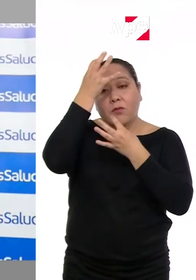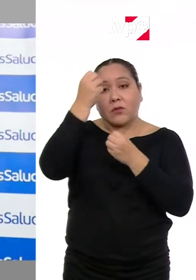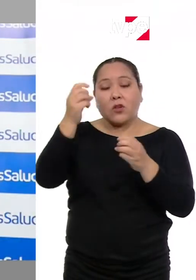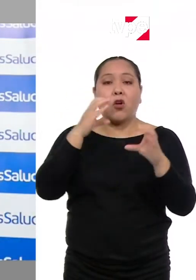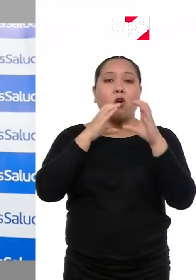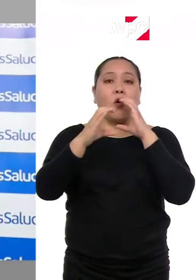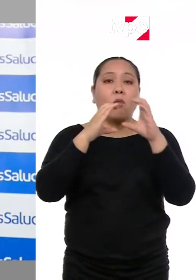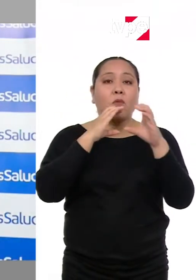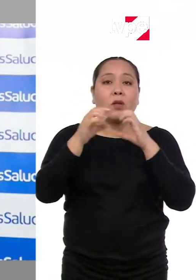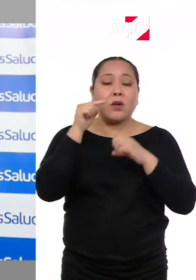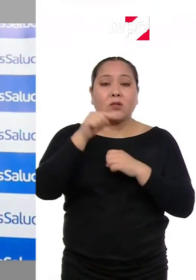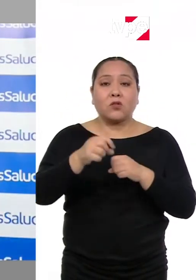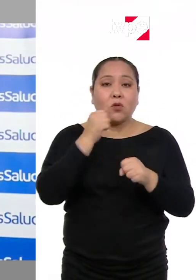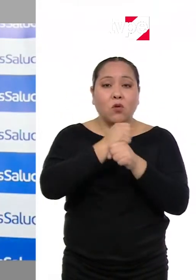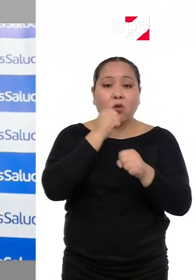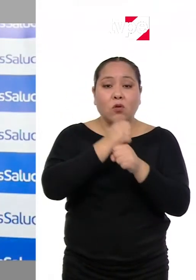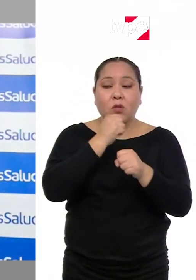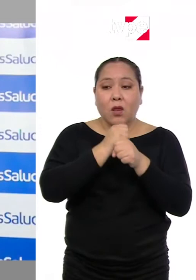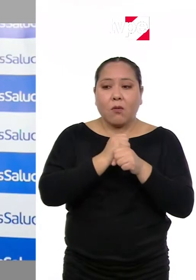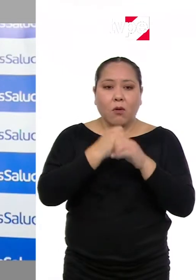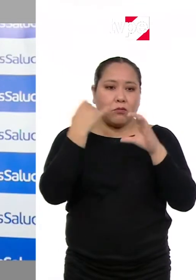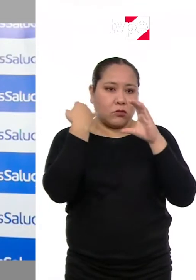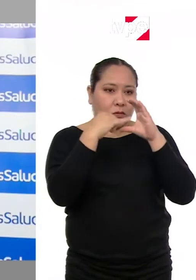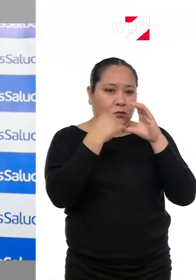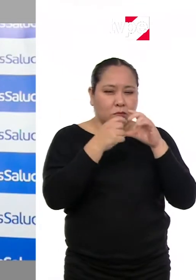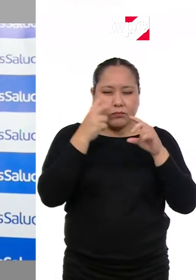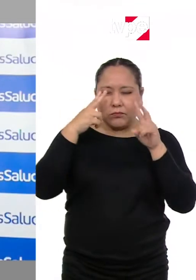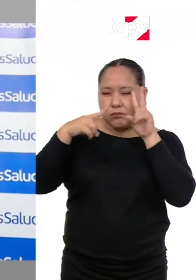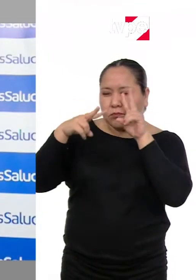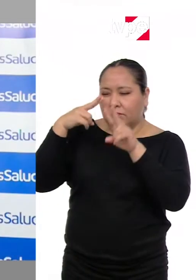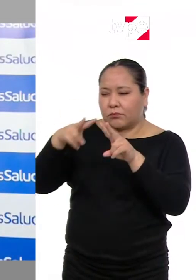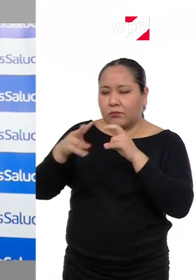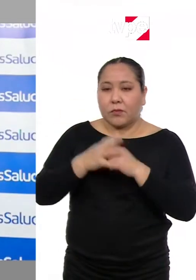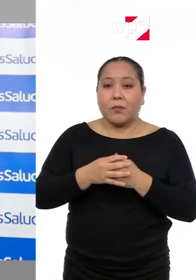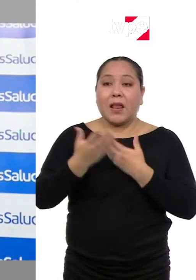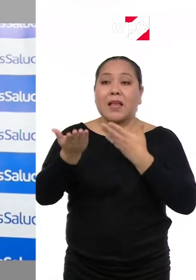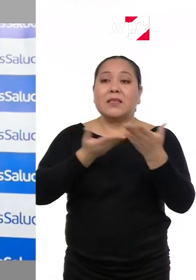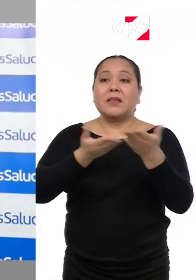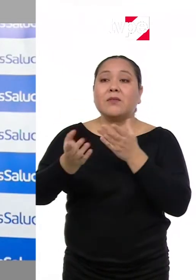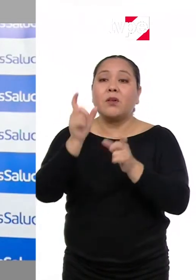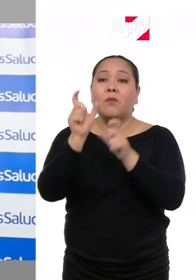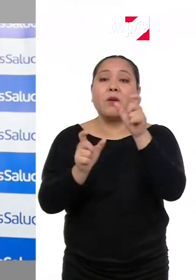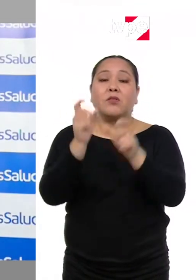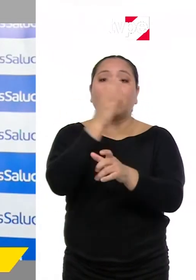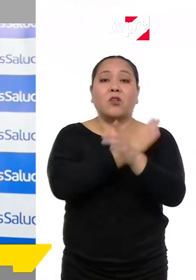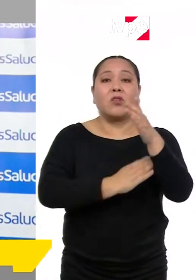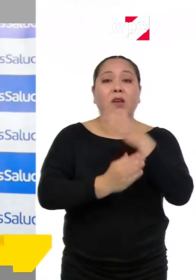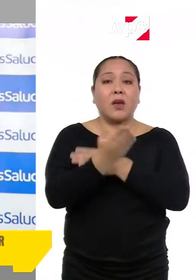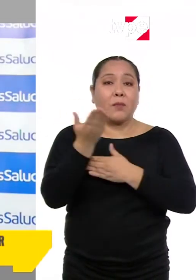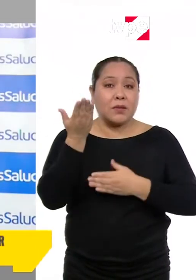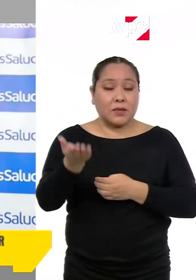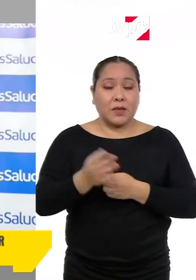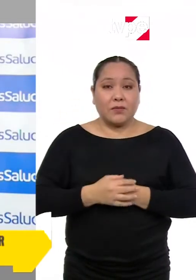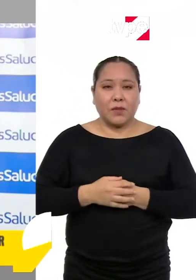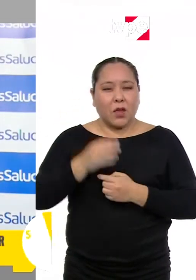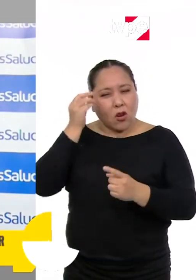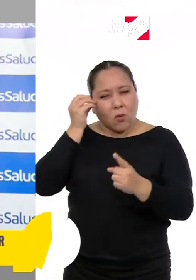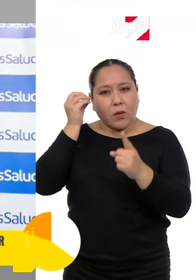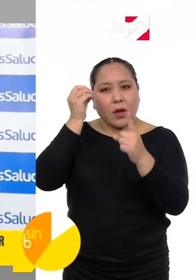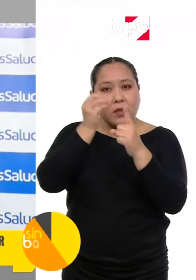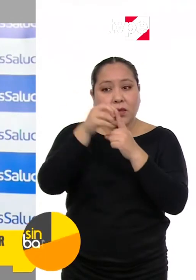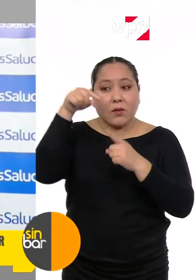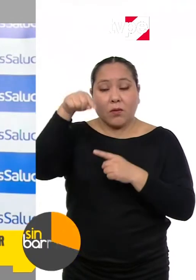y la comunicación. Es decir, es un trabajo remoto que está realizando E-Salud para la atención de personas con discapacidad. La